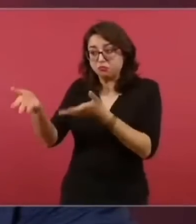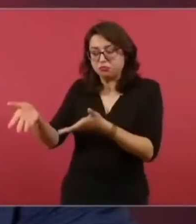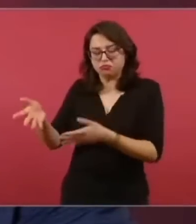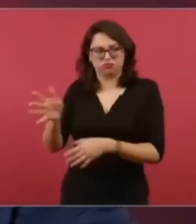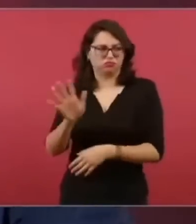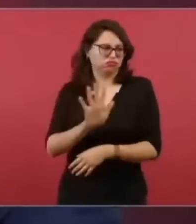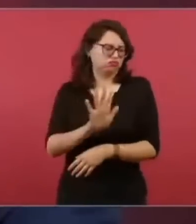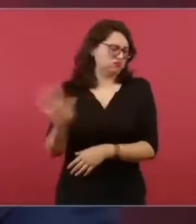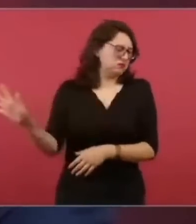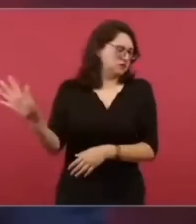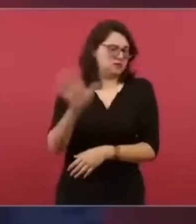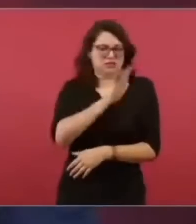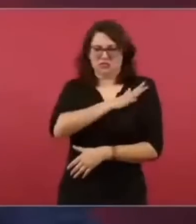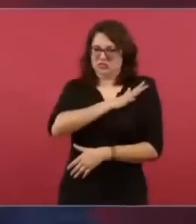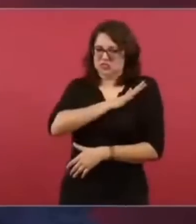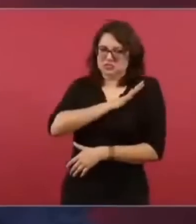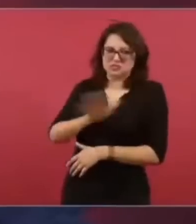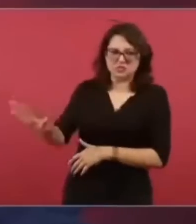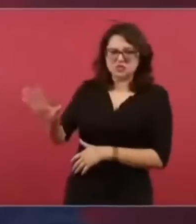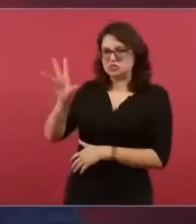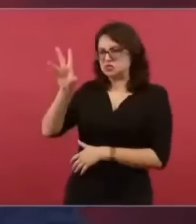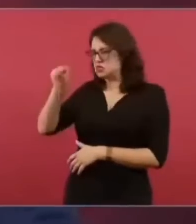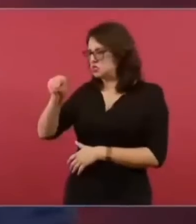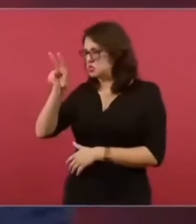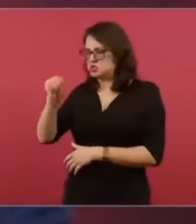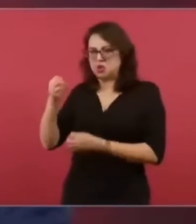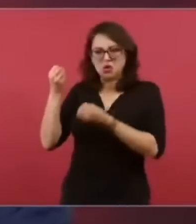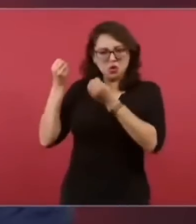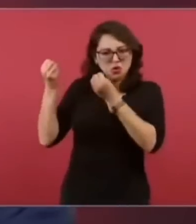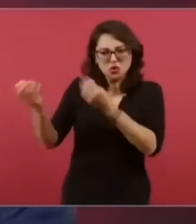Y es una mentalidad conservadora,